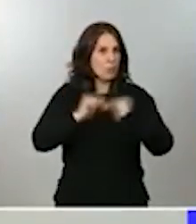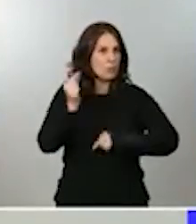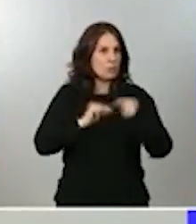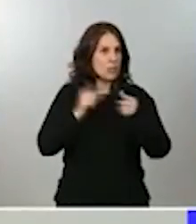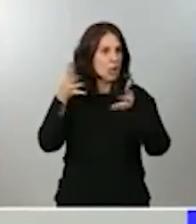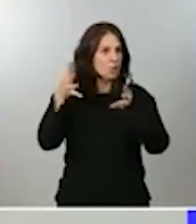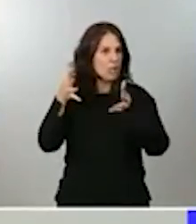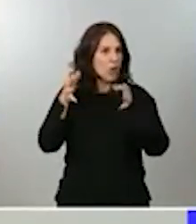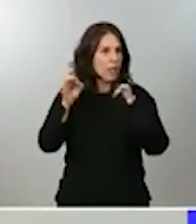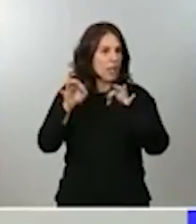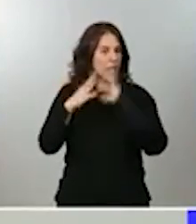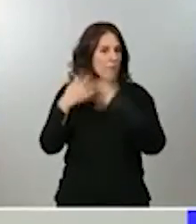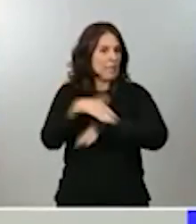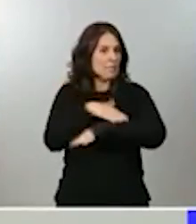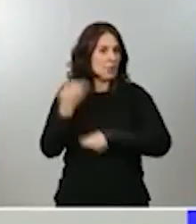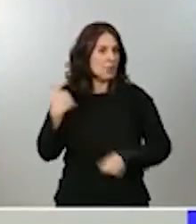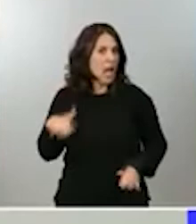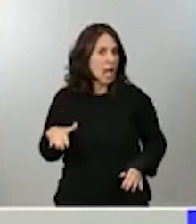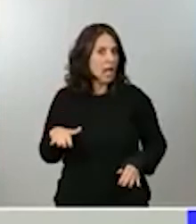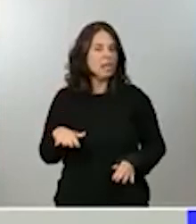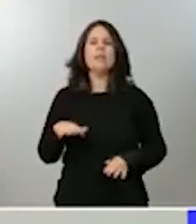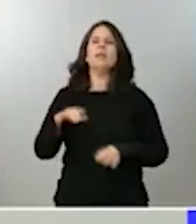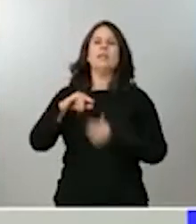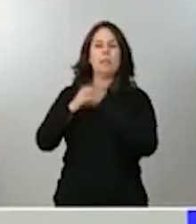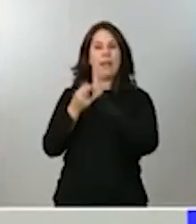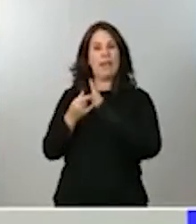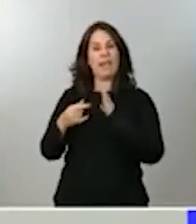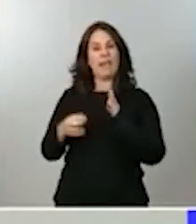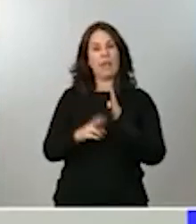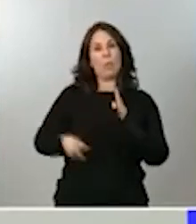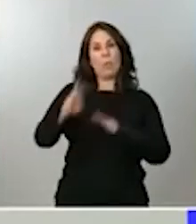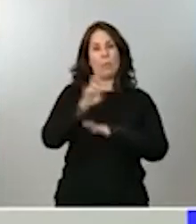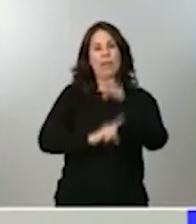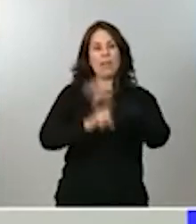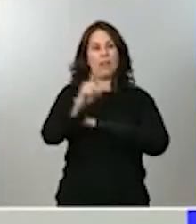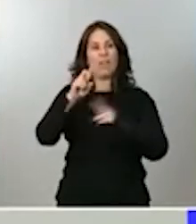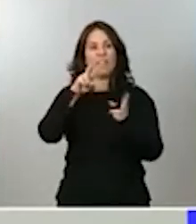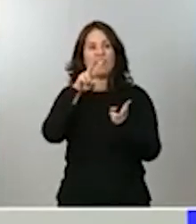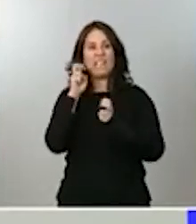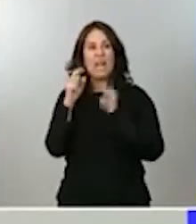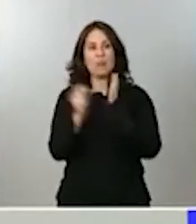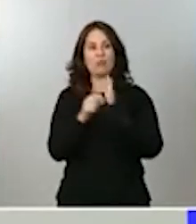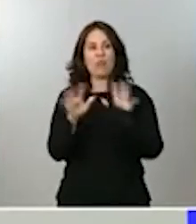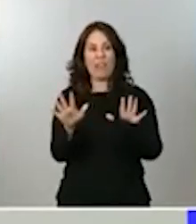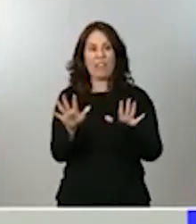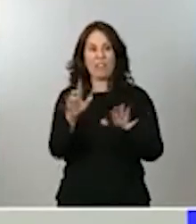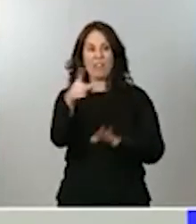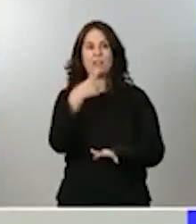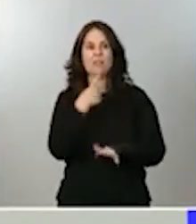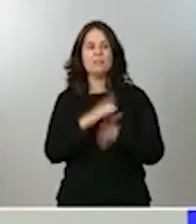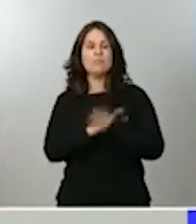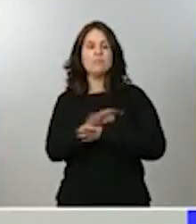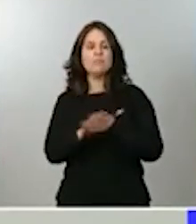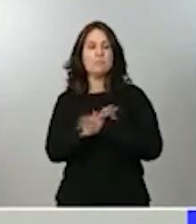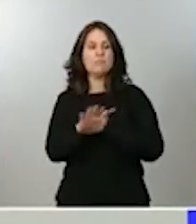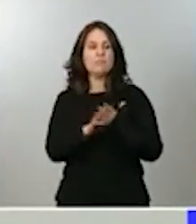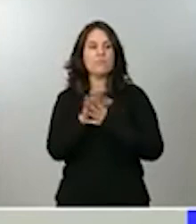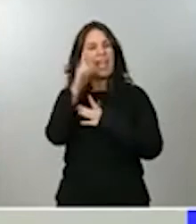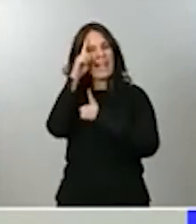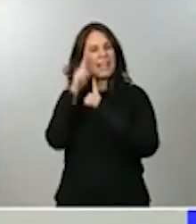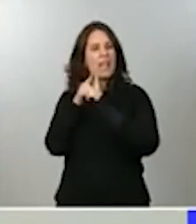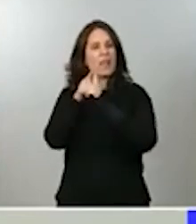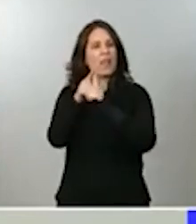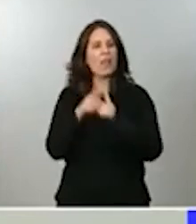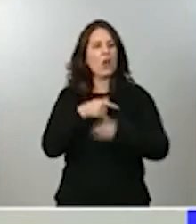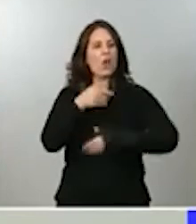luego en el plan de recuperación en la parte fiscal en el punto 10 ustedes hablaban de una intención de ir avanzando en creación de impuestos